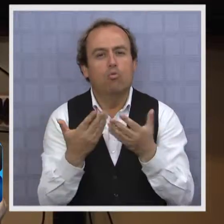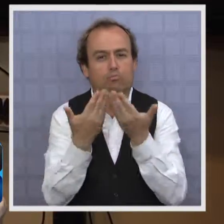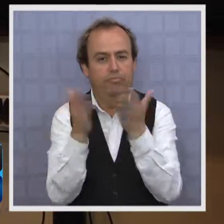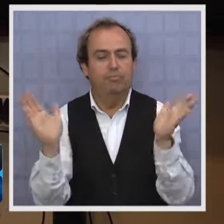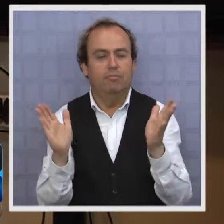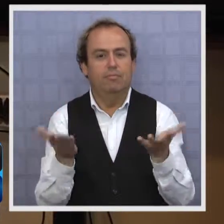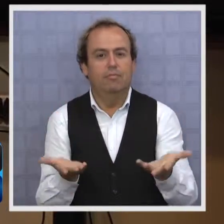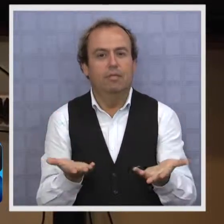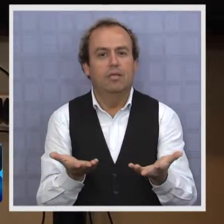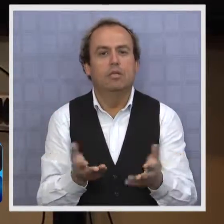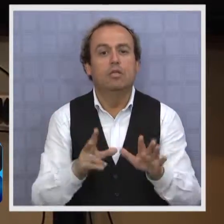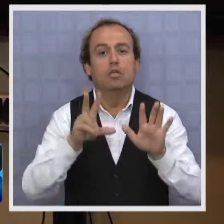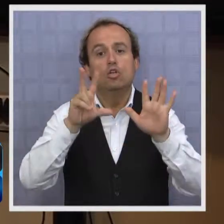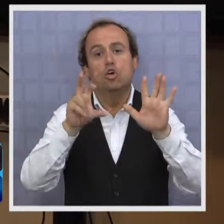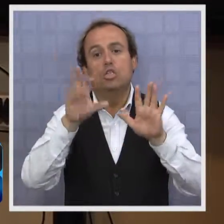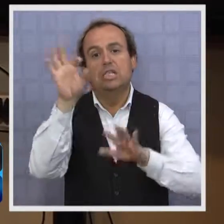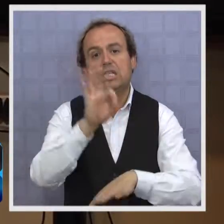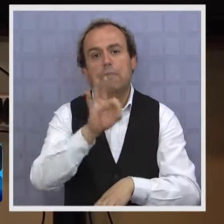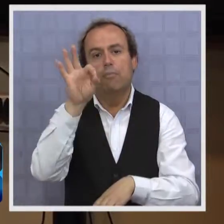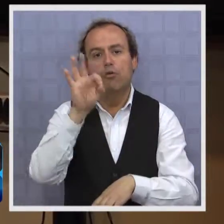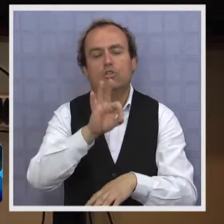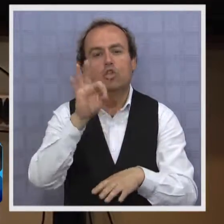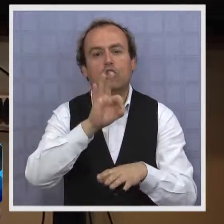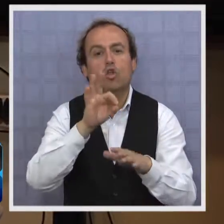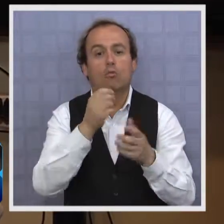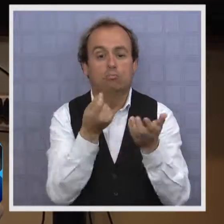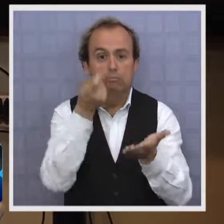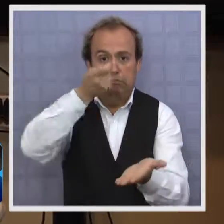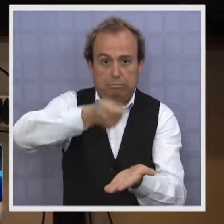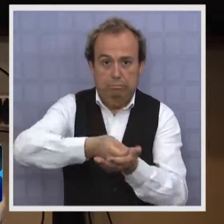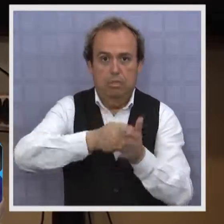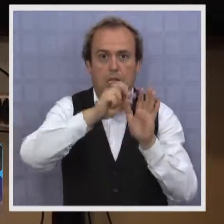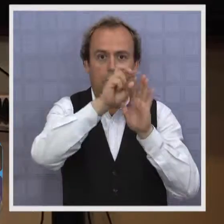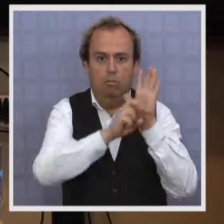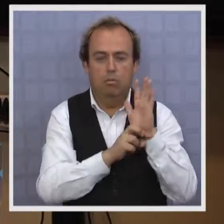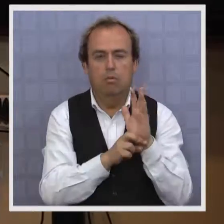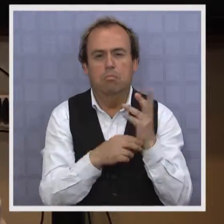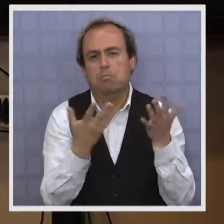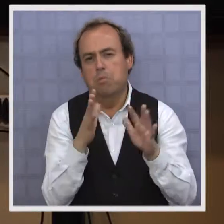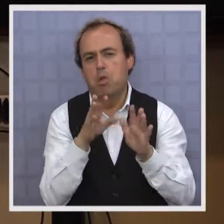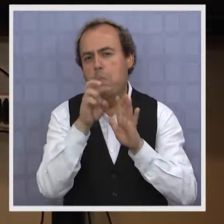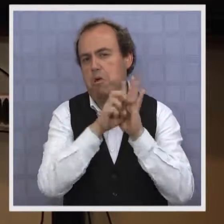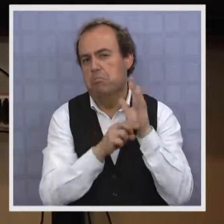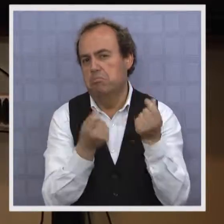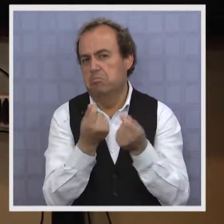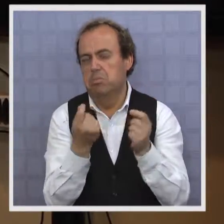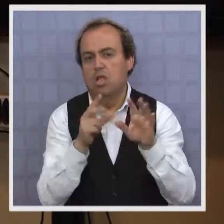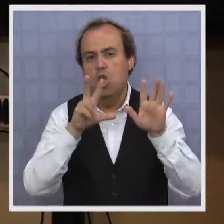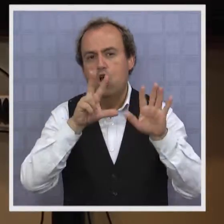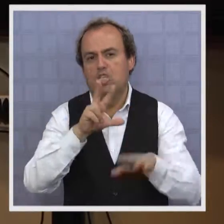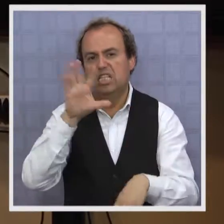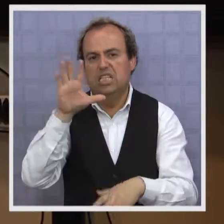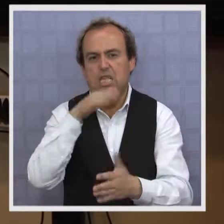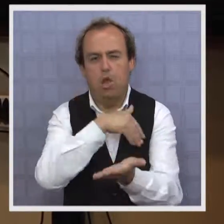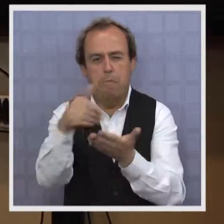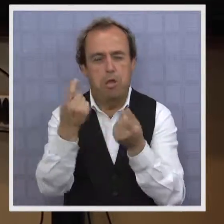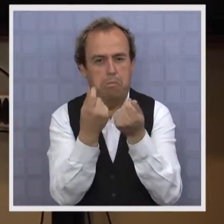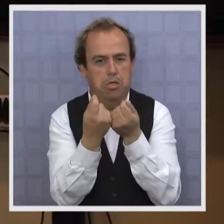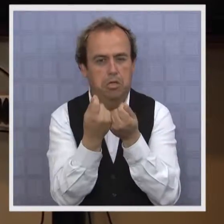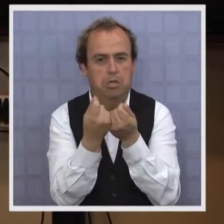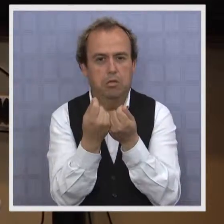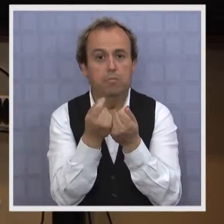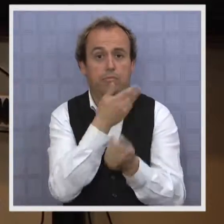aportándoles el 80% del costo de estos proyectos. Estamos hablando de proyectos que puedan llegar a costar cerca de 85 millones de pesos,